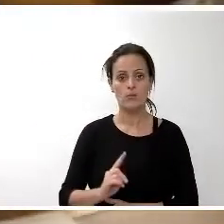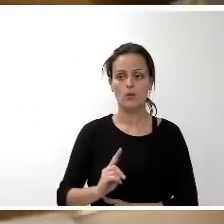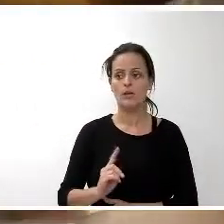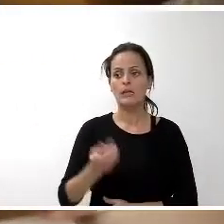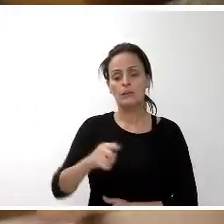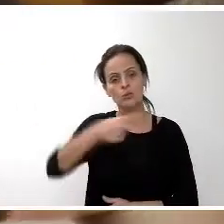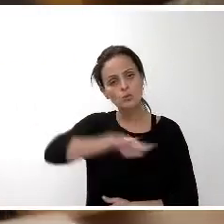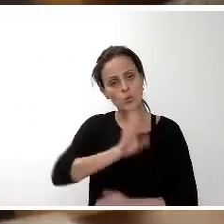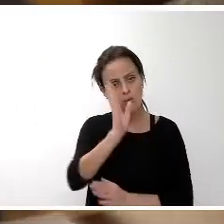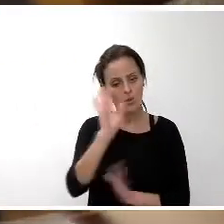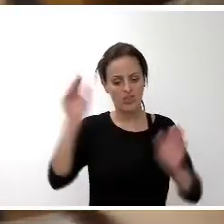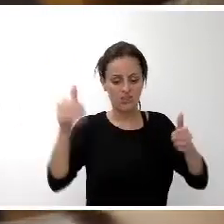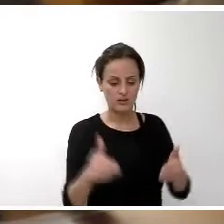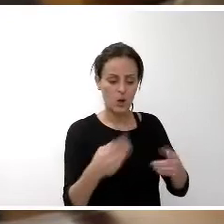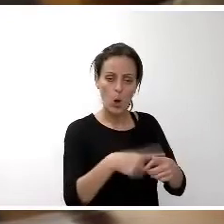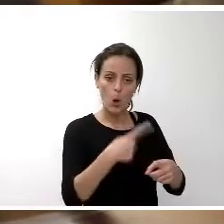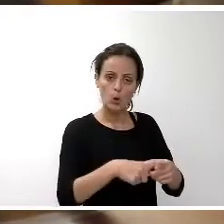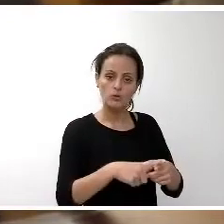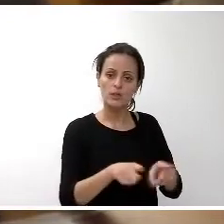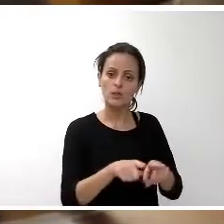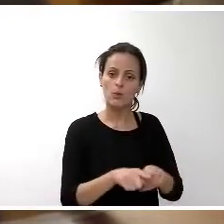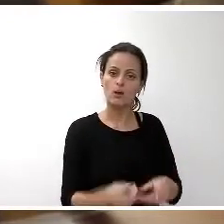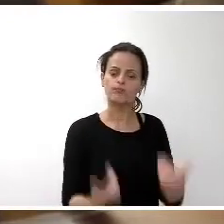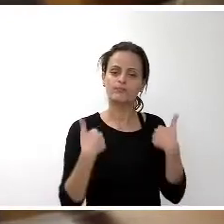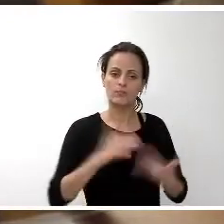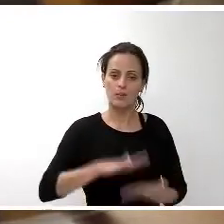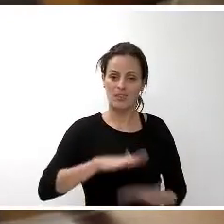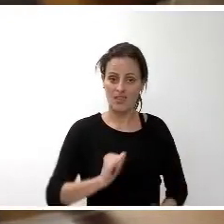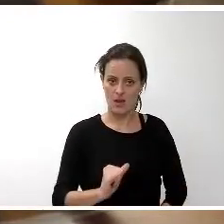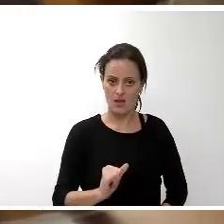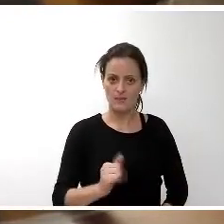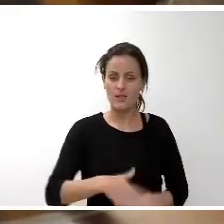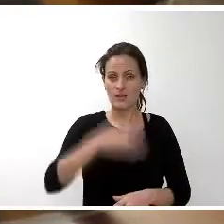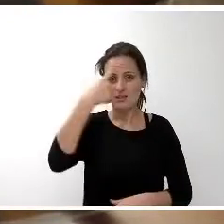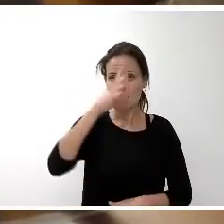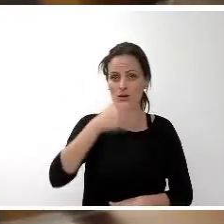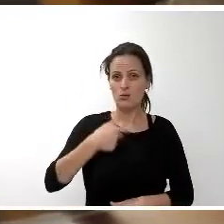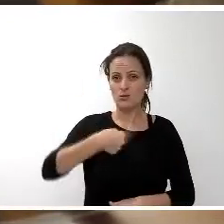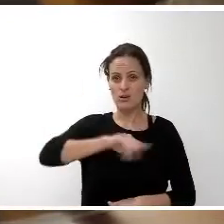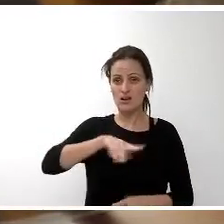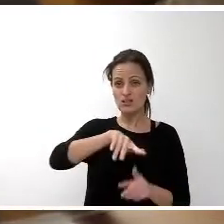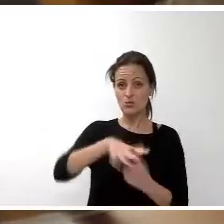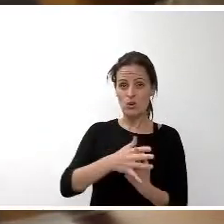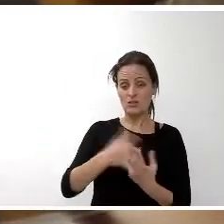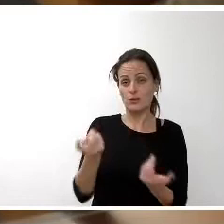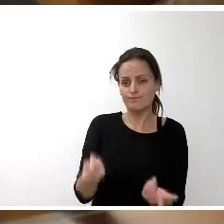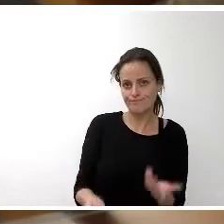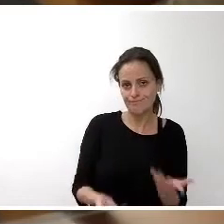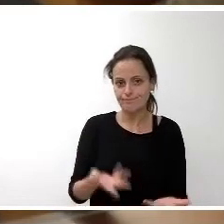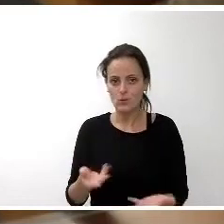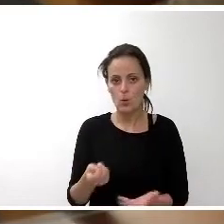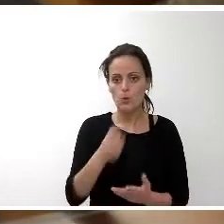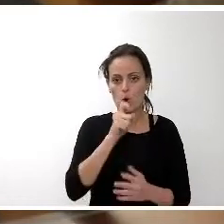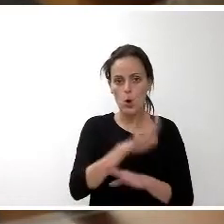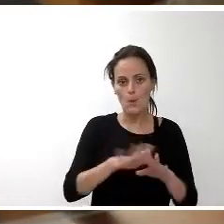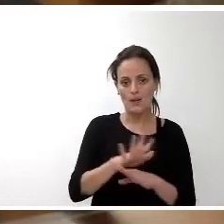competente. Todos sabemos que nuestro Estado es una administración compleja, donde de lo bueno todos somos competentes, pero de los malos